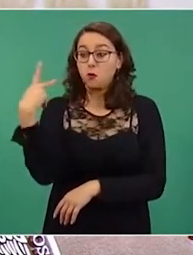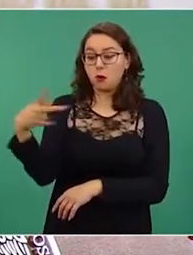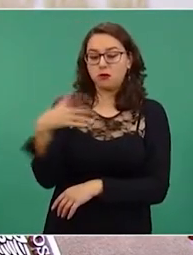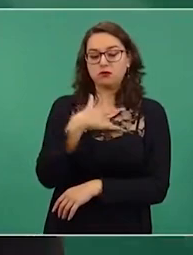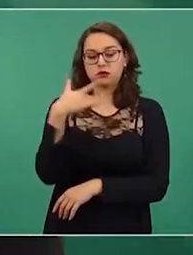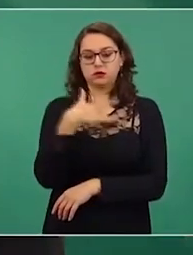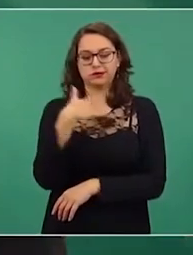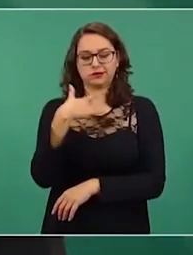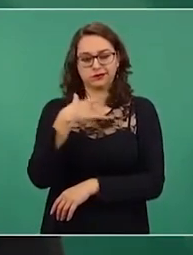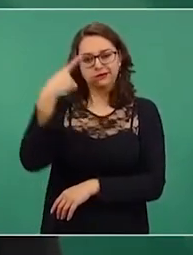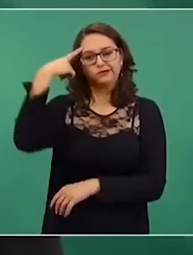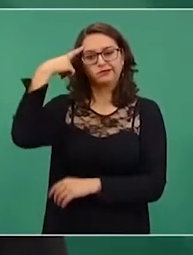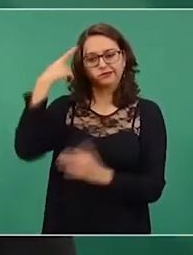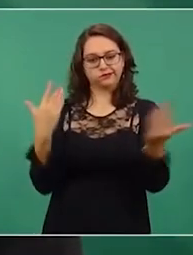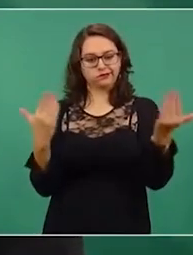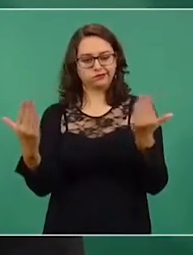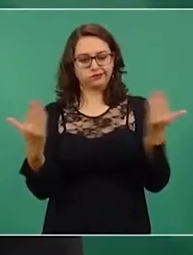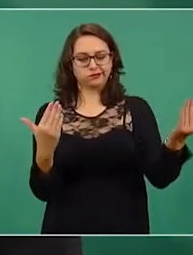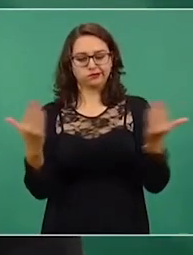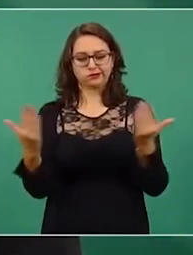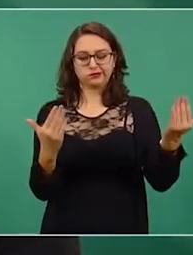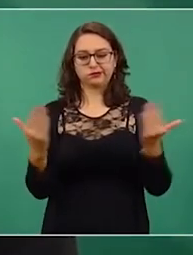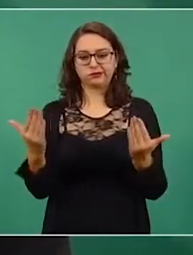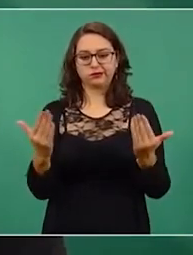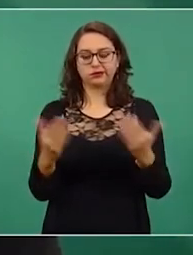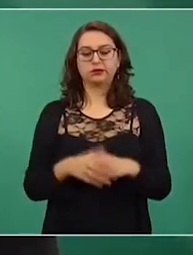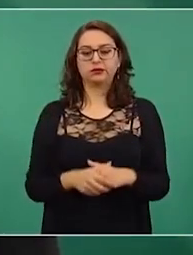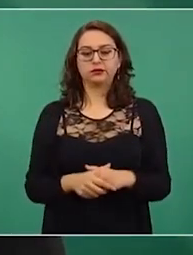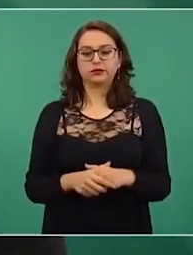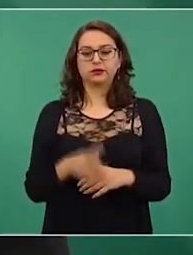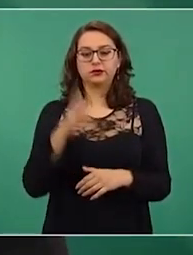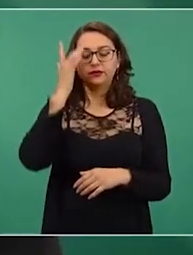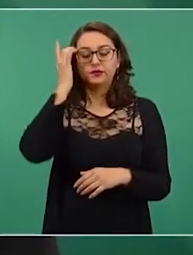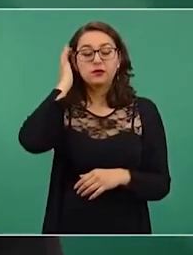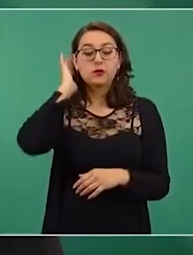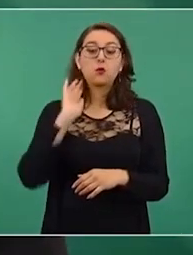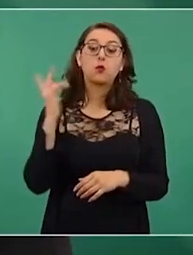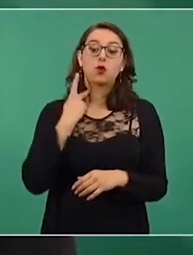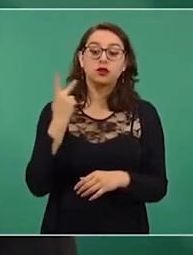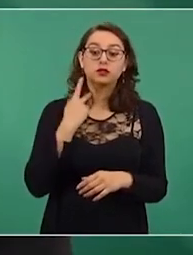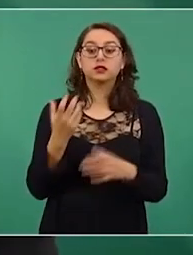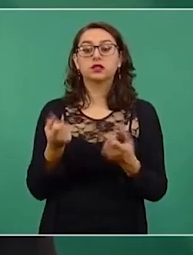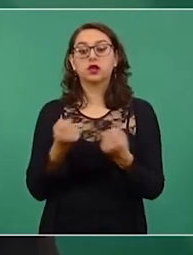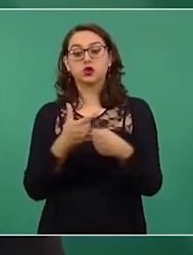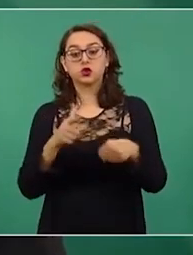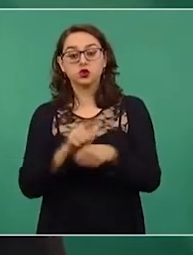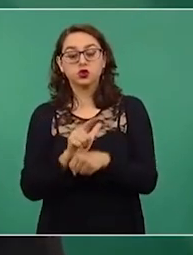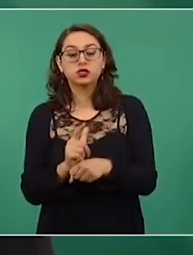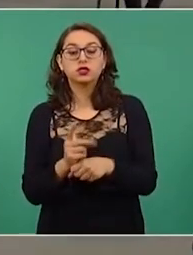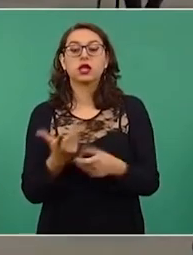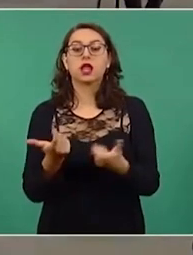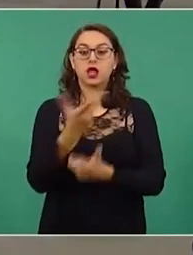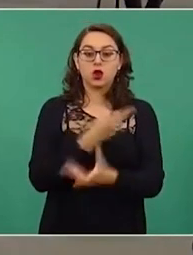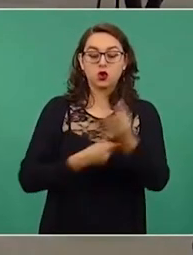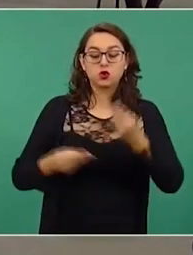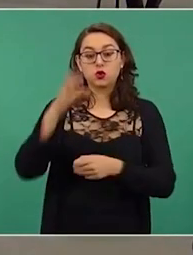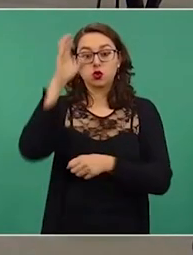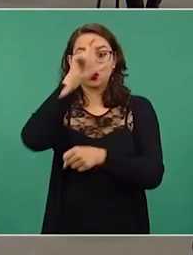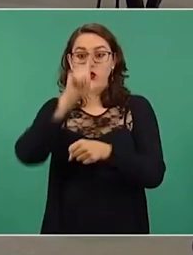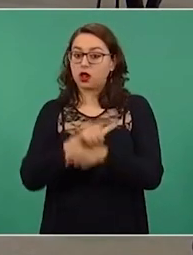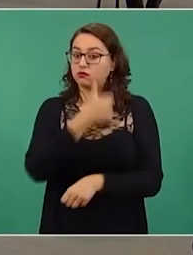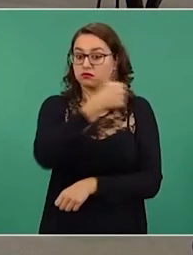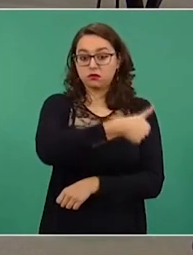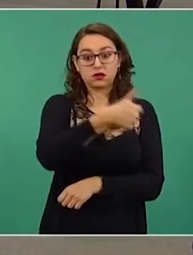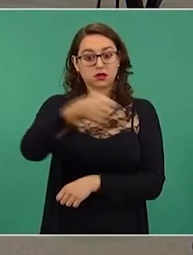con conocimiento desde la posición política, social, económica cultural de su preferencia.